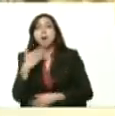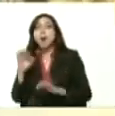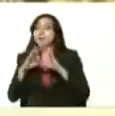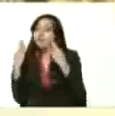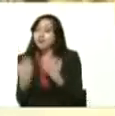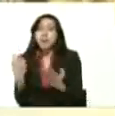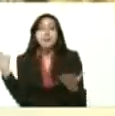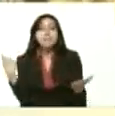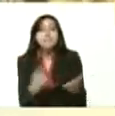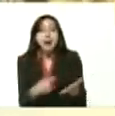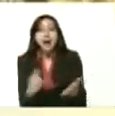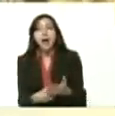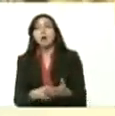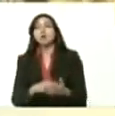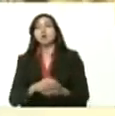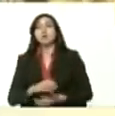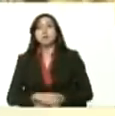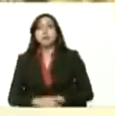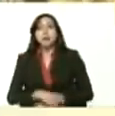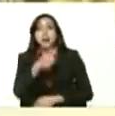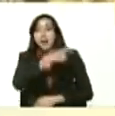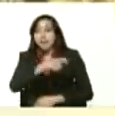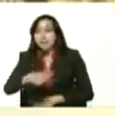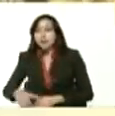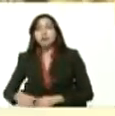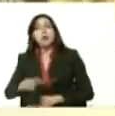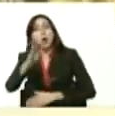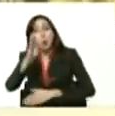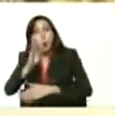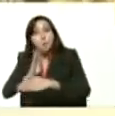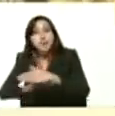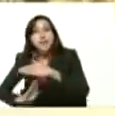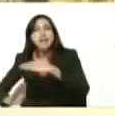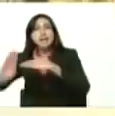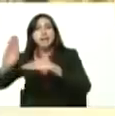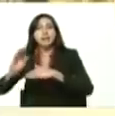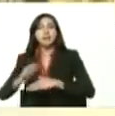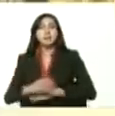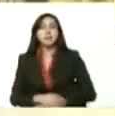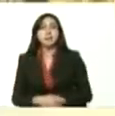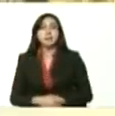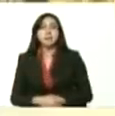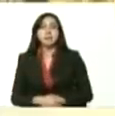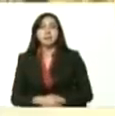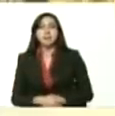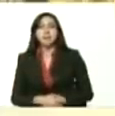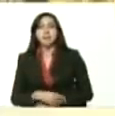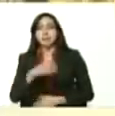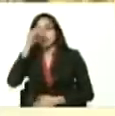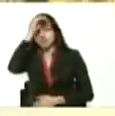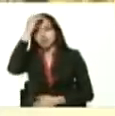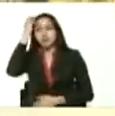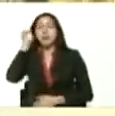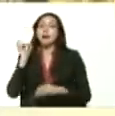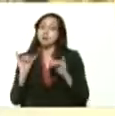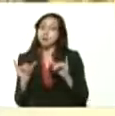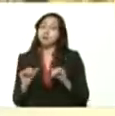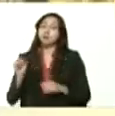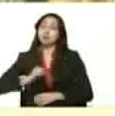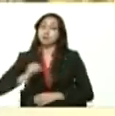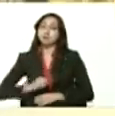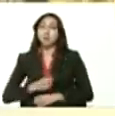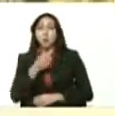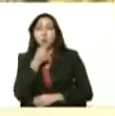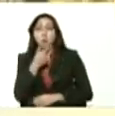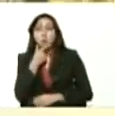de la gente de a pie de la gente sencilla de la economía en general es así bonita